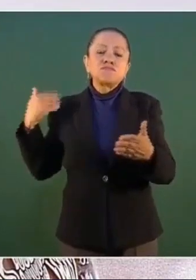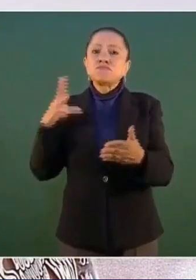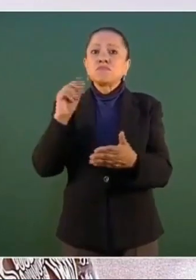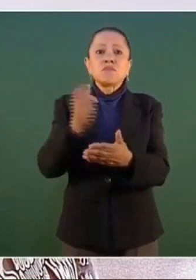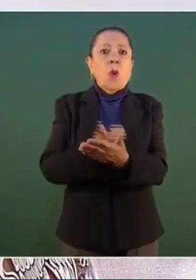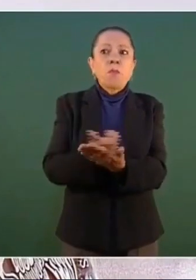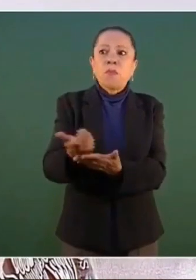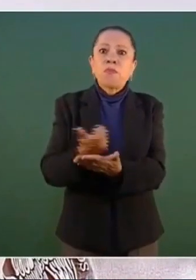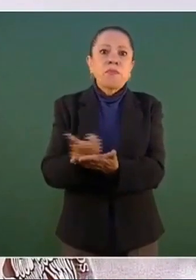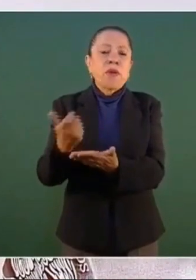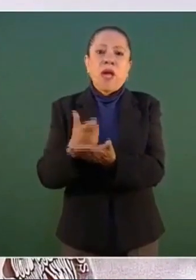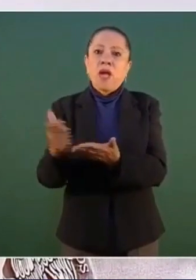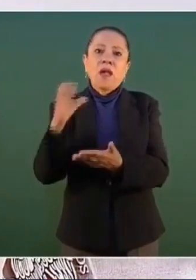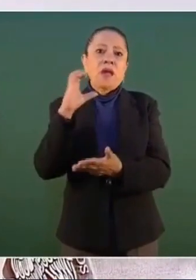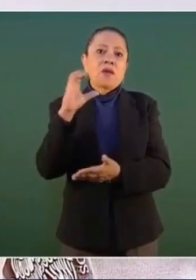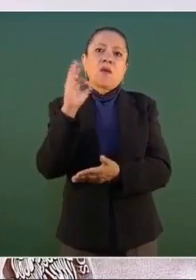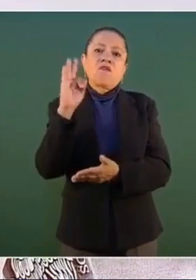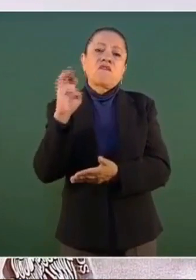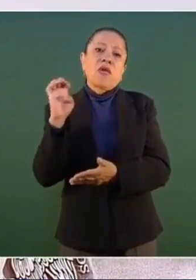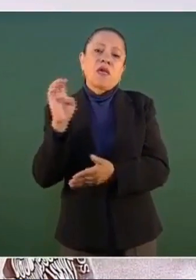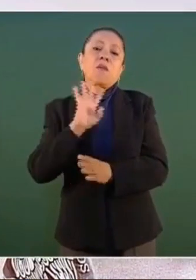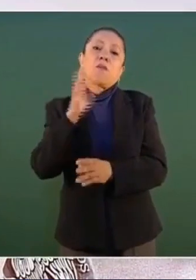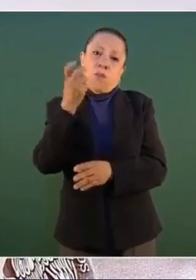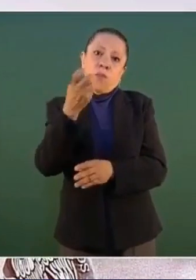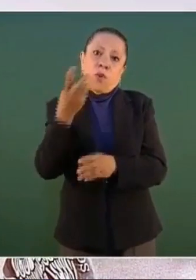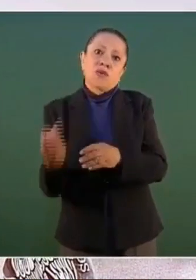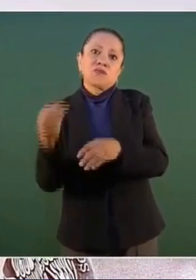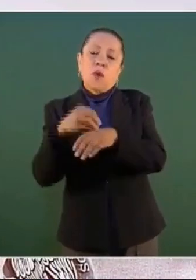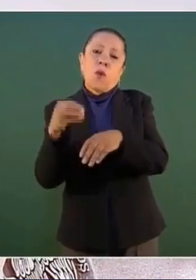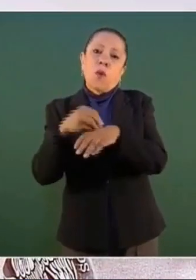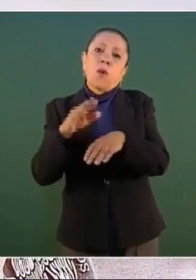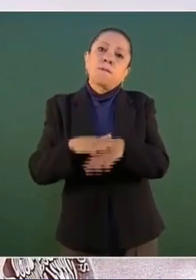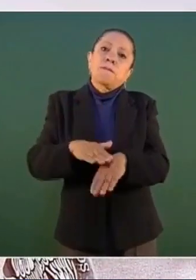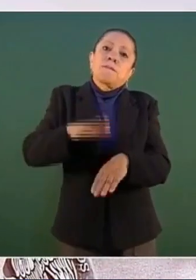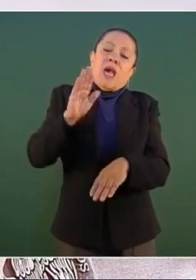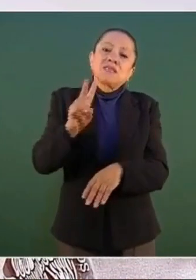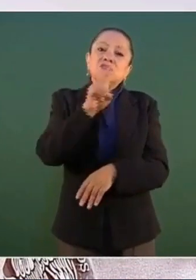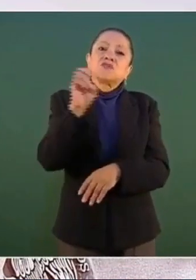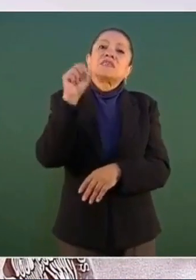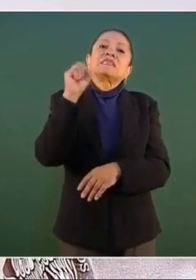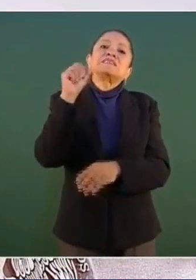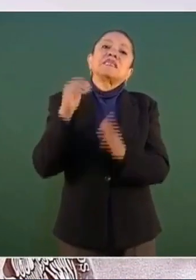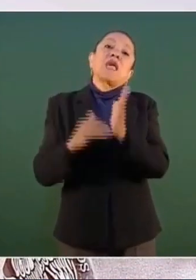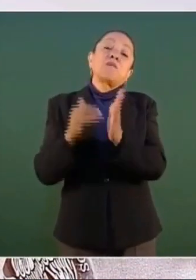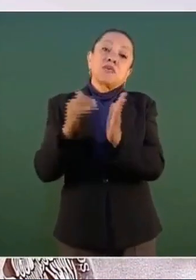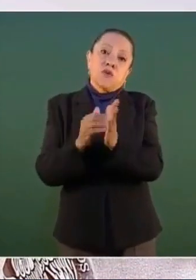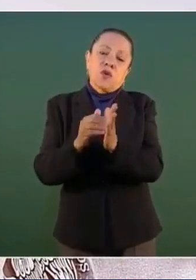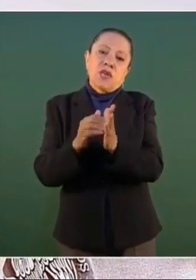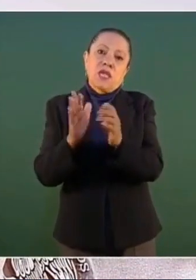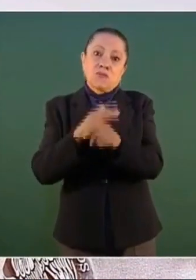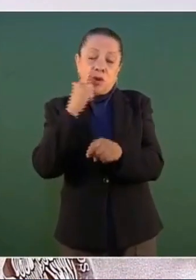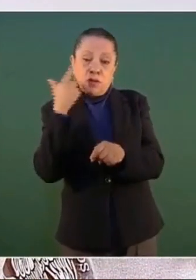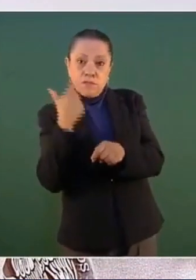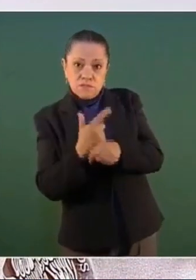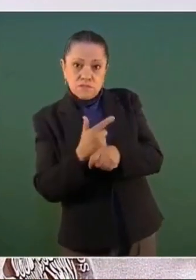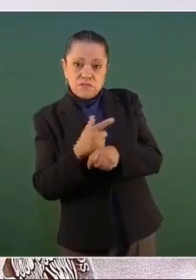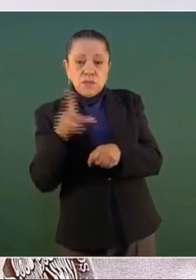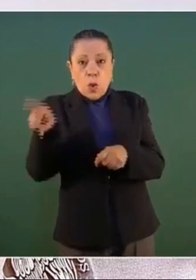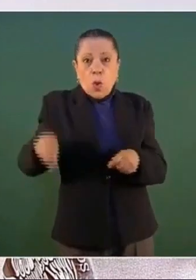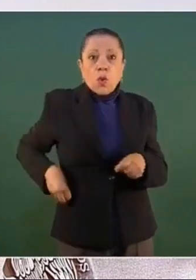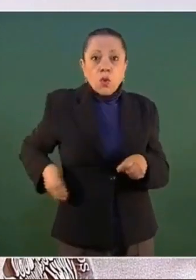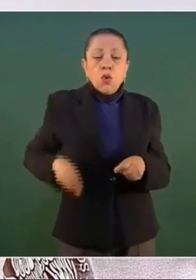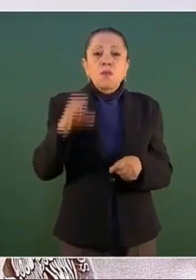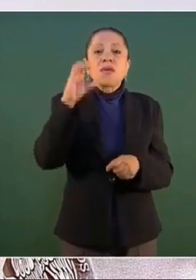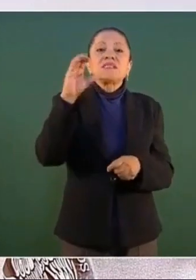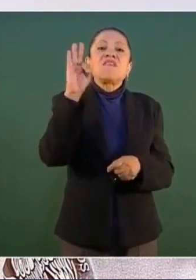incrementó a 260 millones de pesos, señor presidente, para que usted se dé cuenta que no es culpa de CFE, sino es